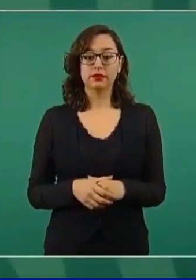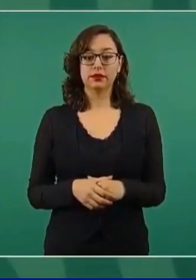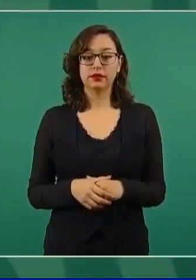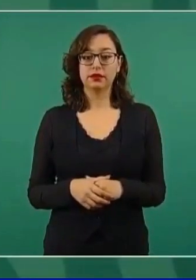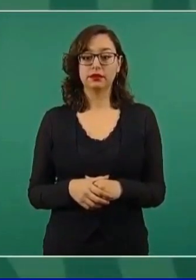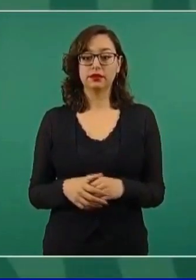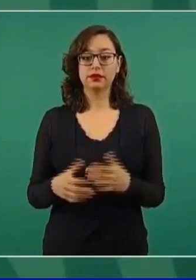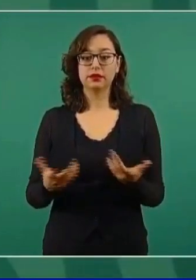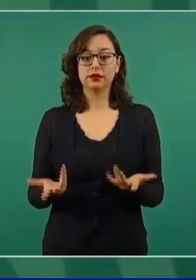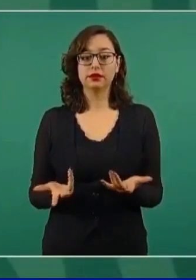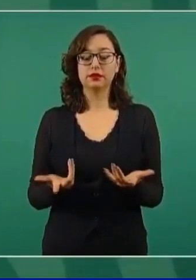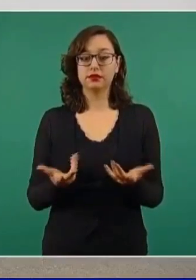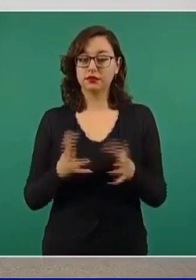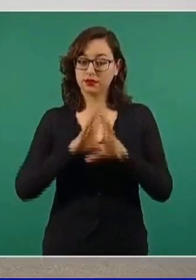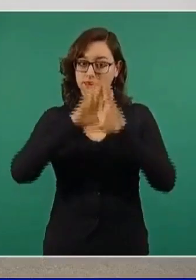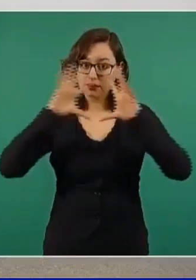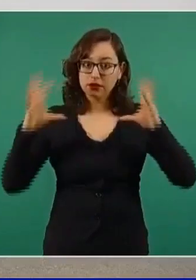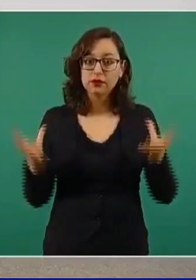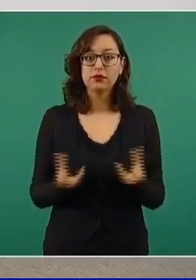completa.